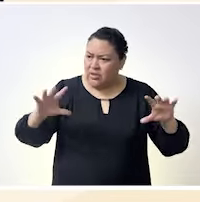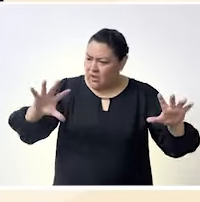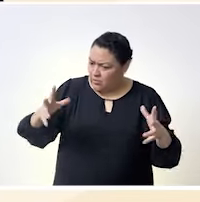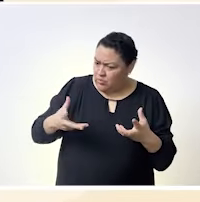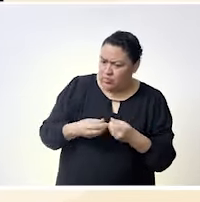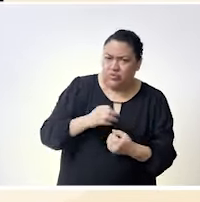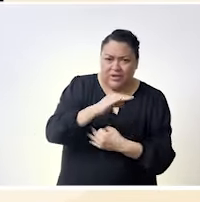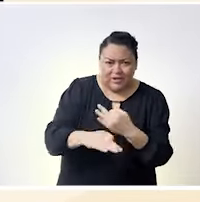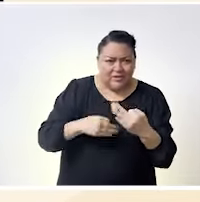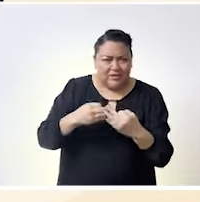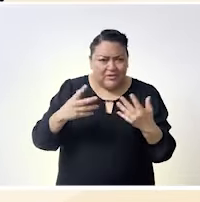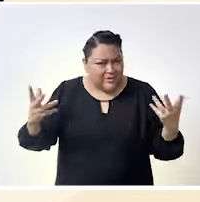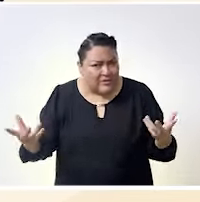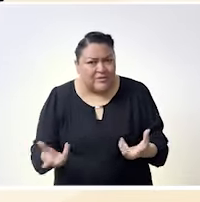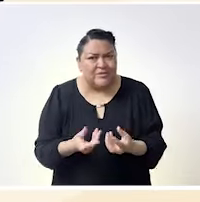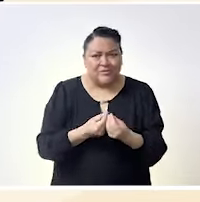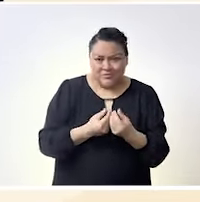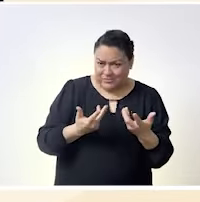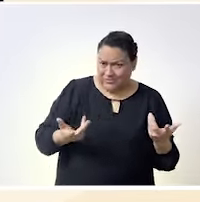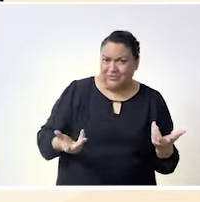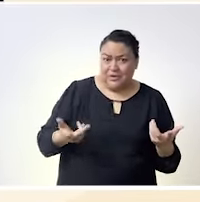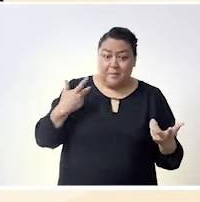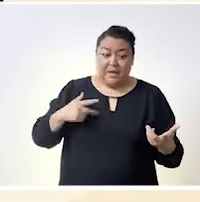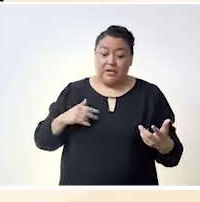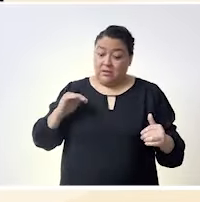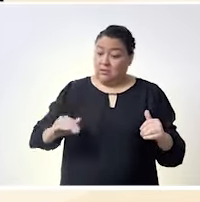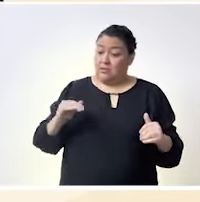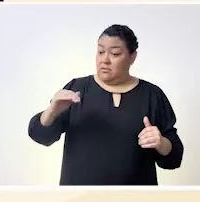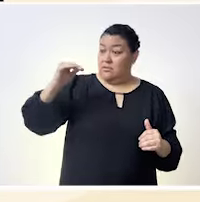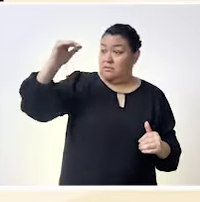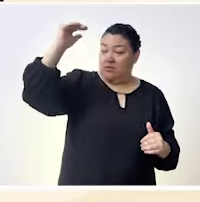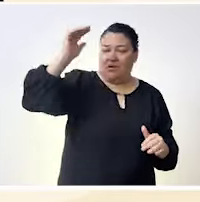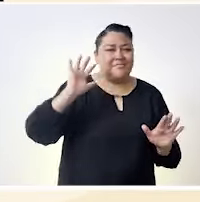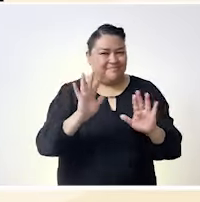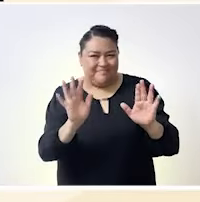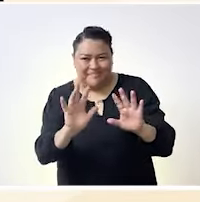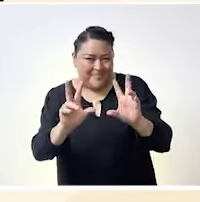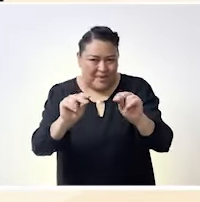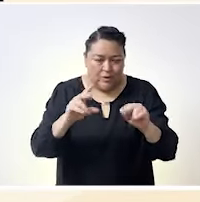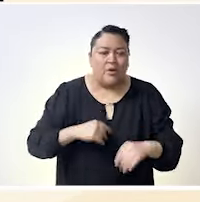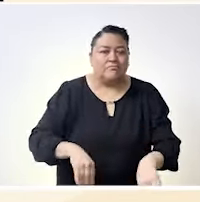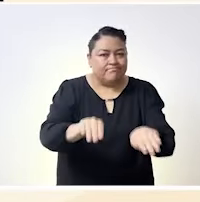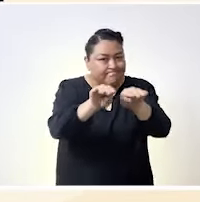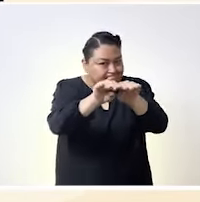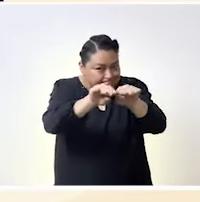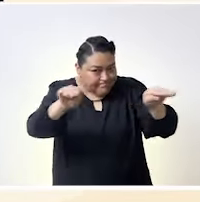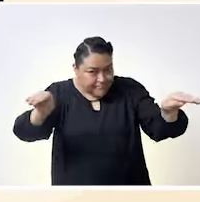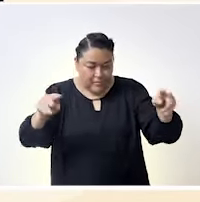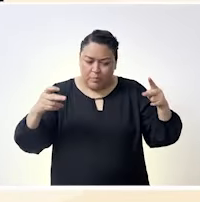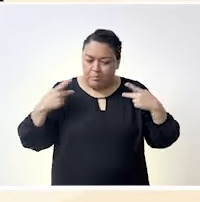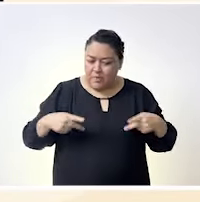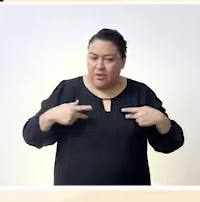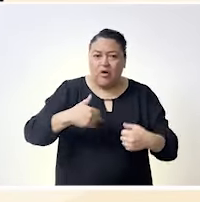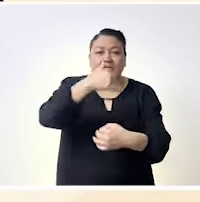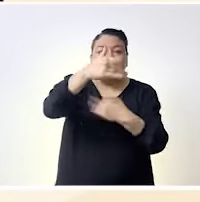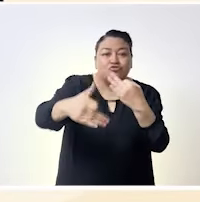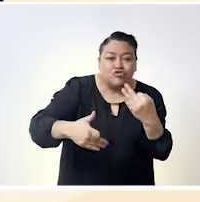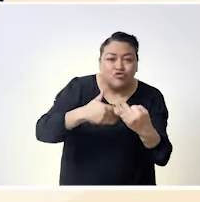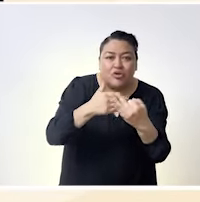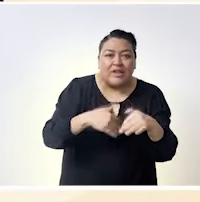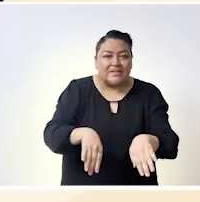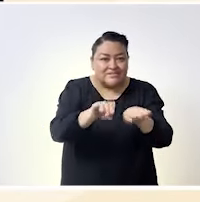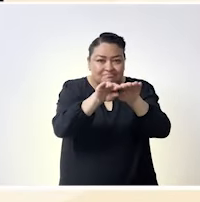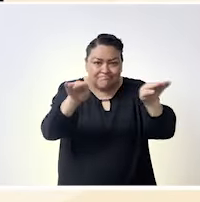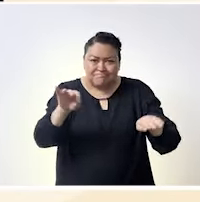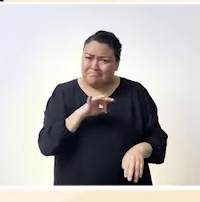podamos estar todos y no me refiero en el sentido como piramidal que haya escalones muy horizontal en el que podamos